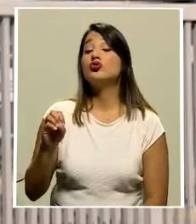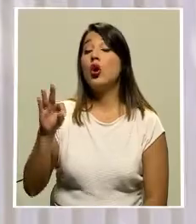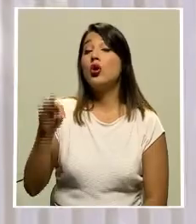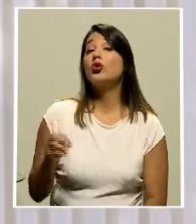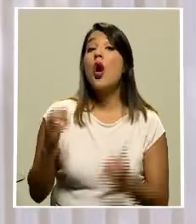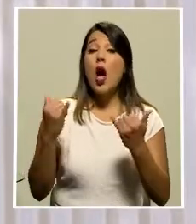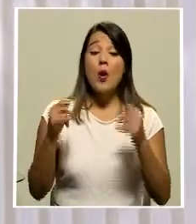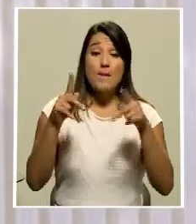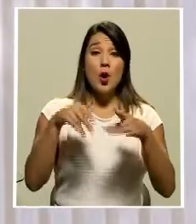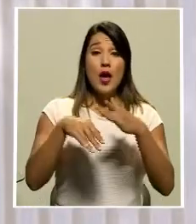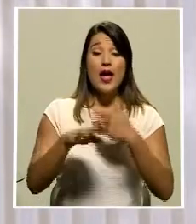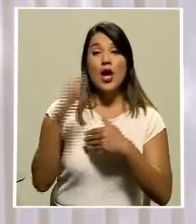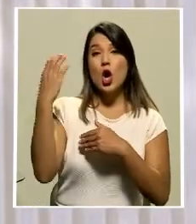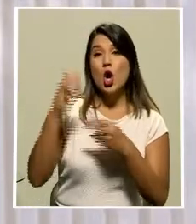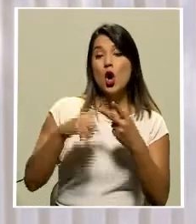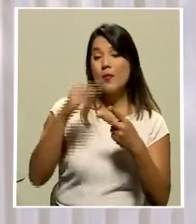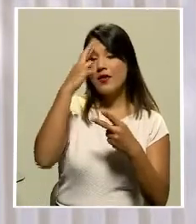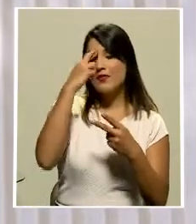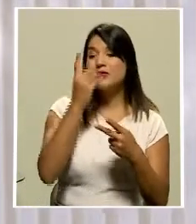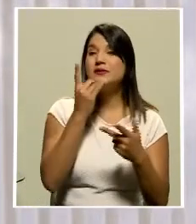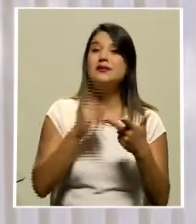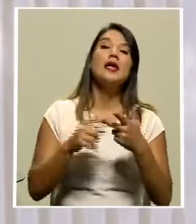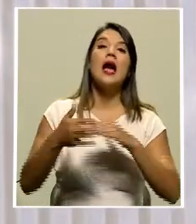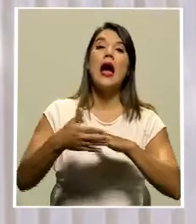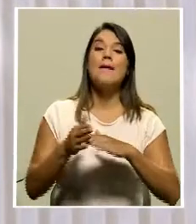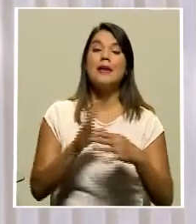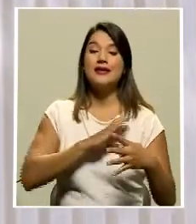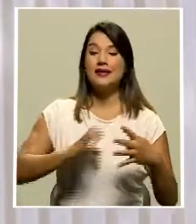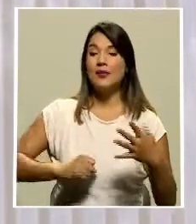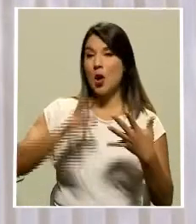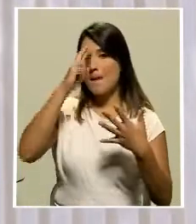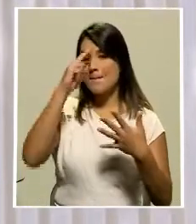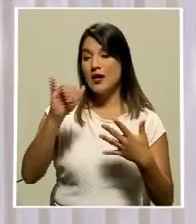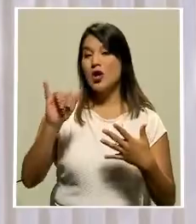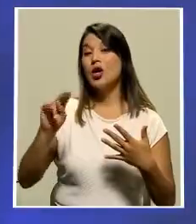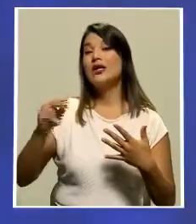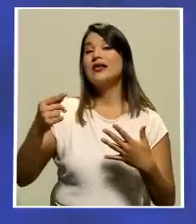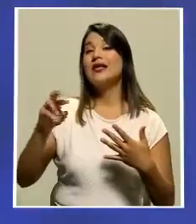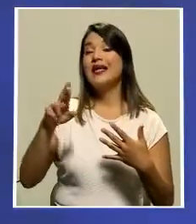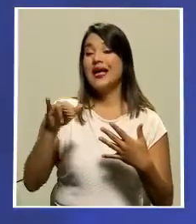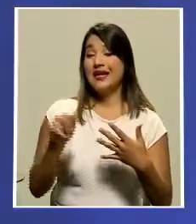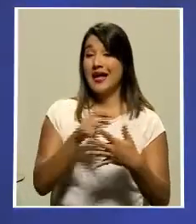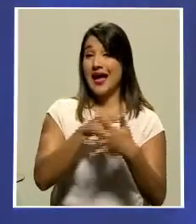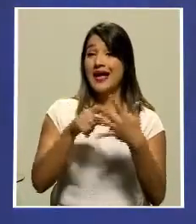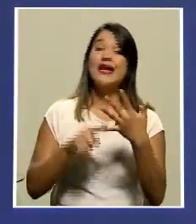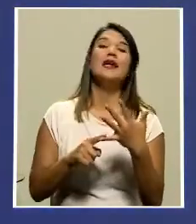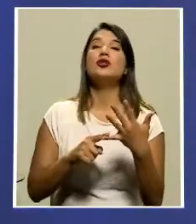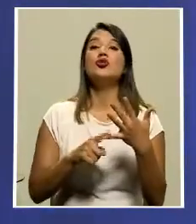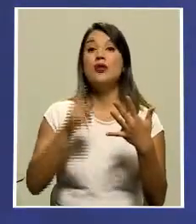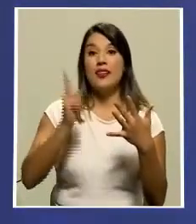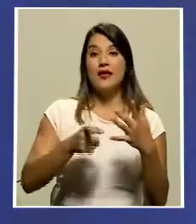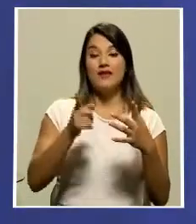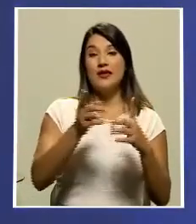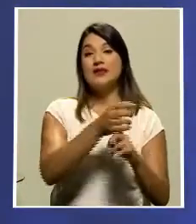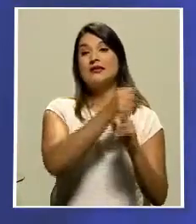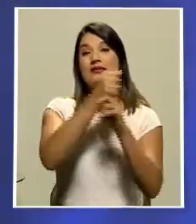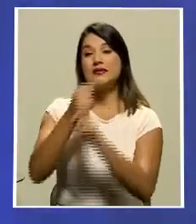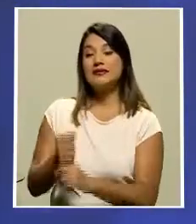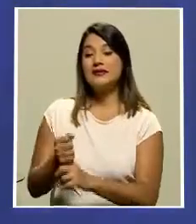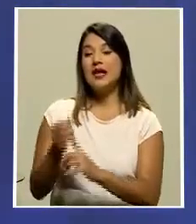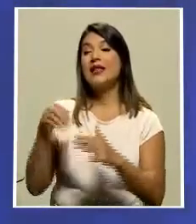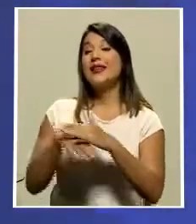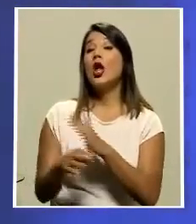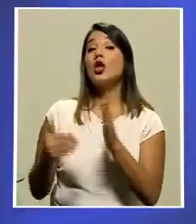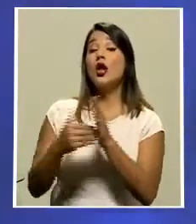Dominicana, Jamaica, El Salvador, México, Nigeria, entre otros, que deben de ser deportados a sus países. En